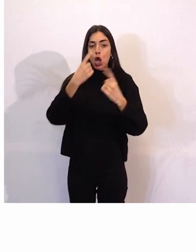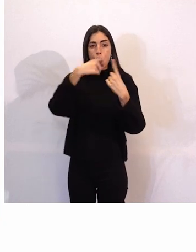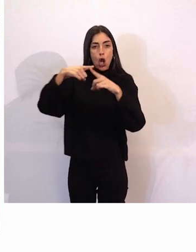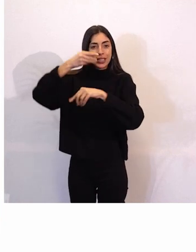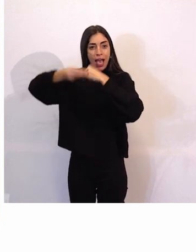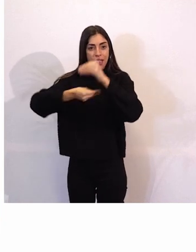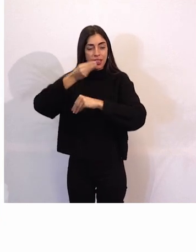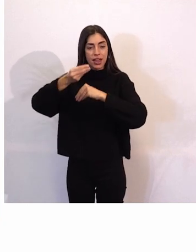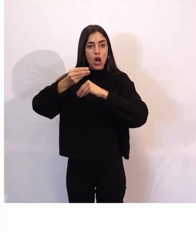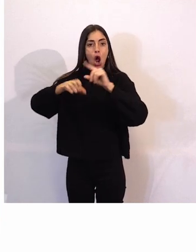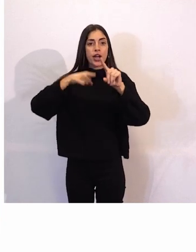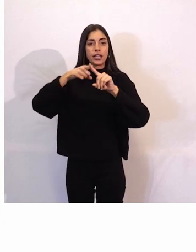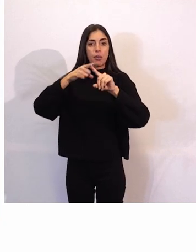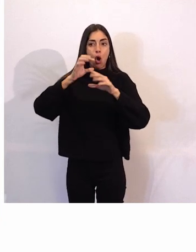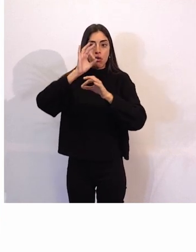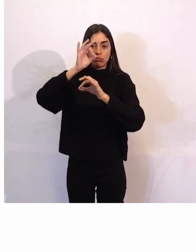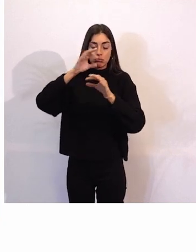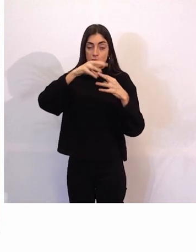a la gente.